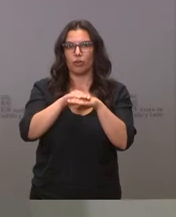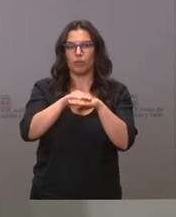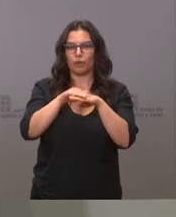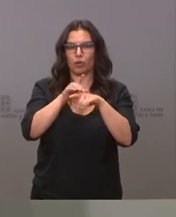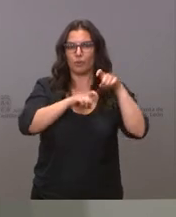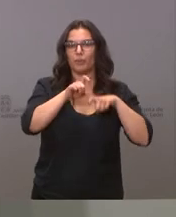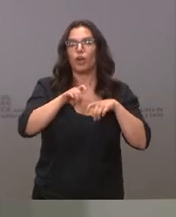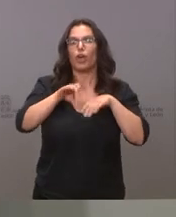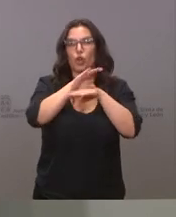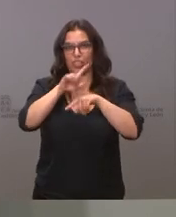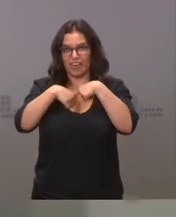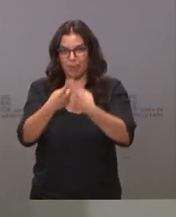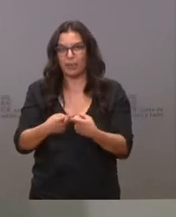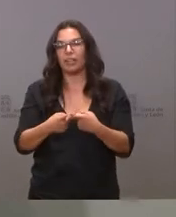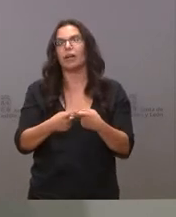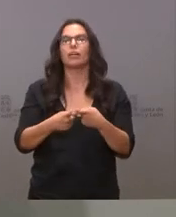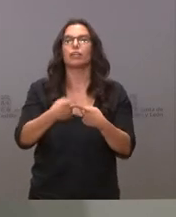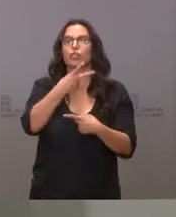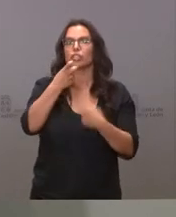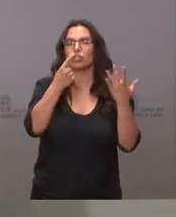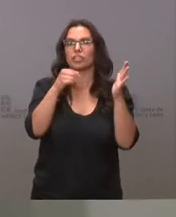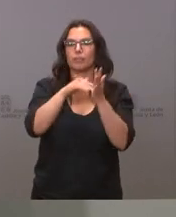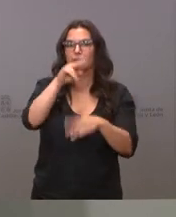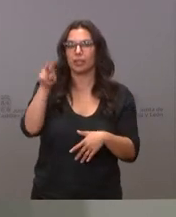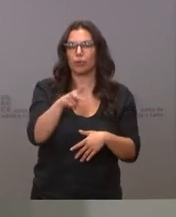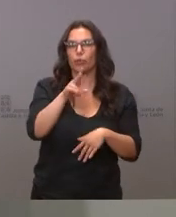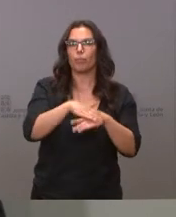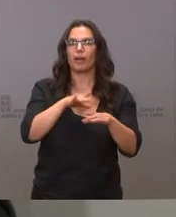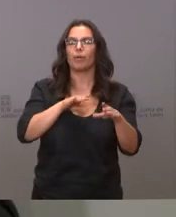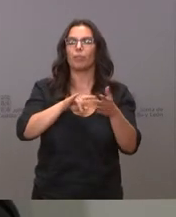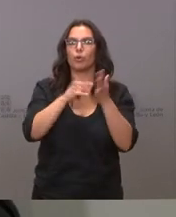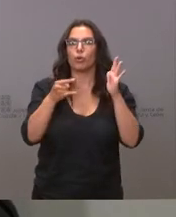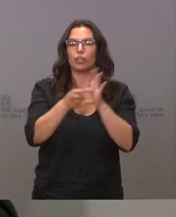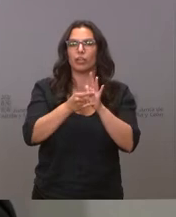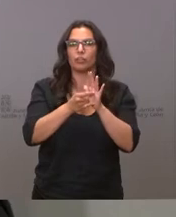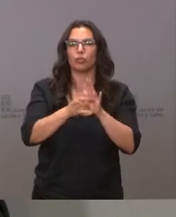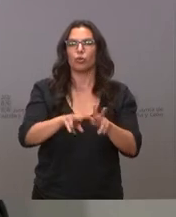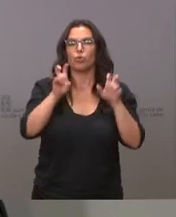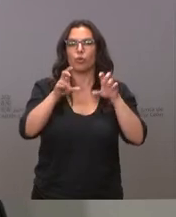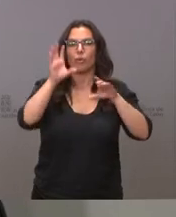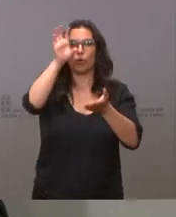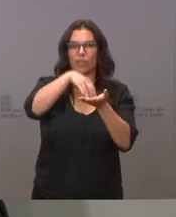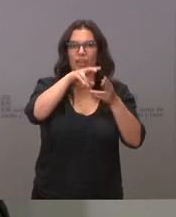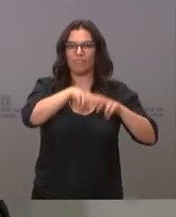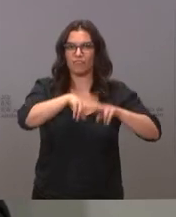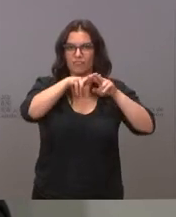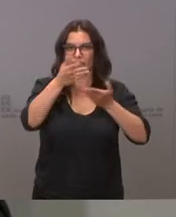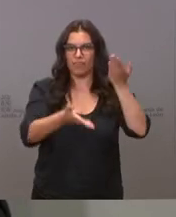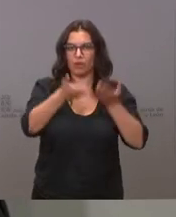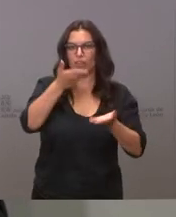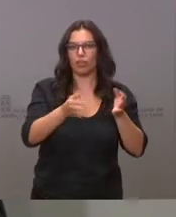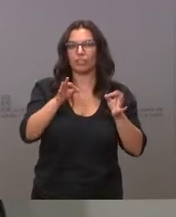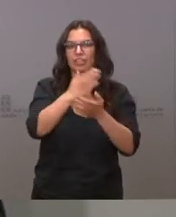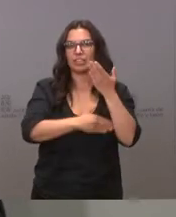destina 260.000 euros en la redacción del proyecto para la nueva unidad de valoración y atención a la discapacidad de León.